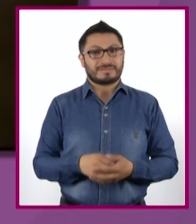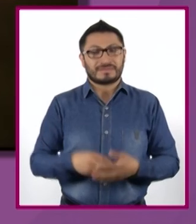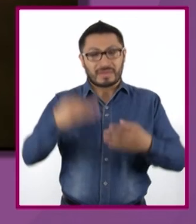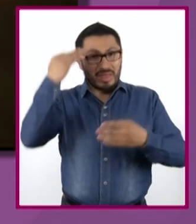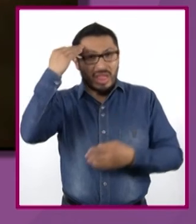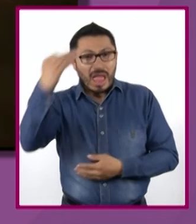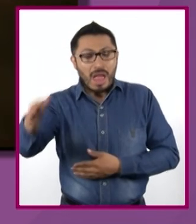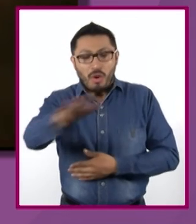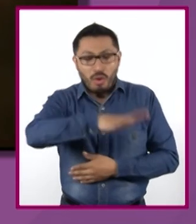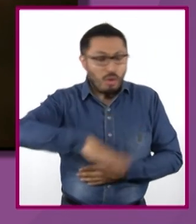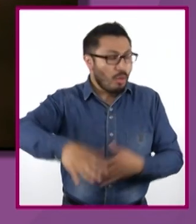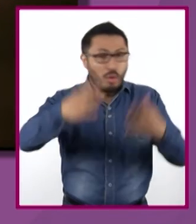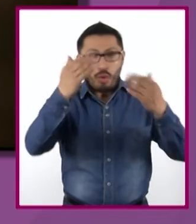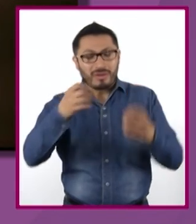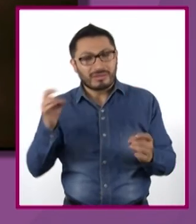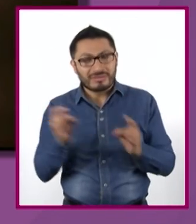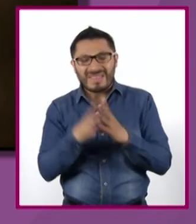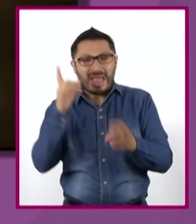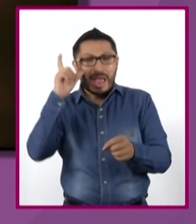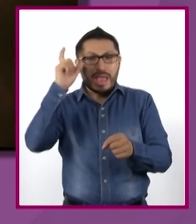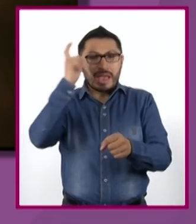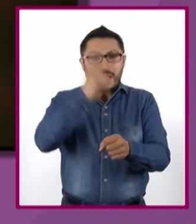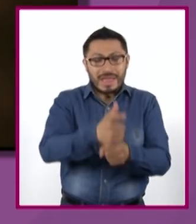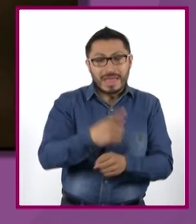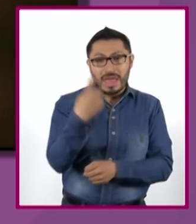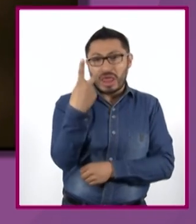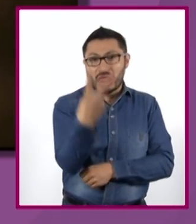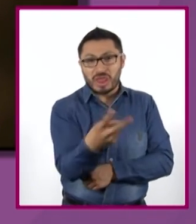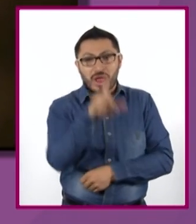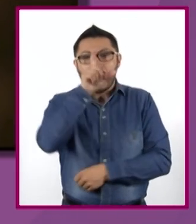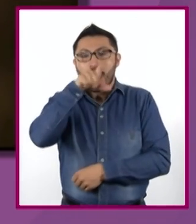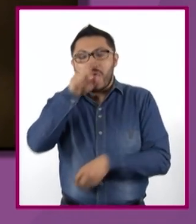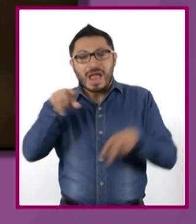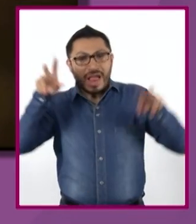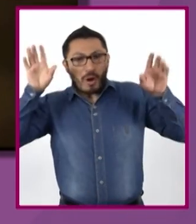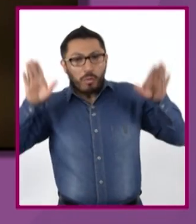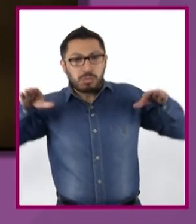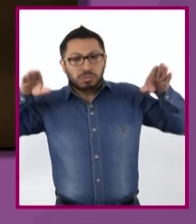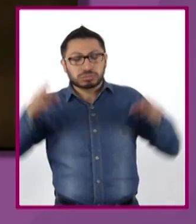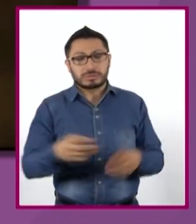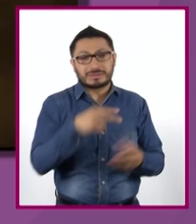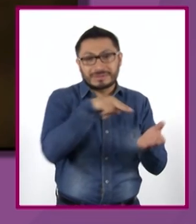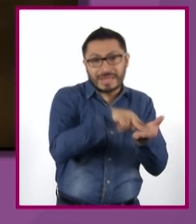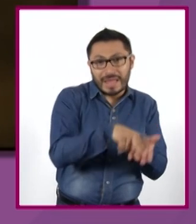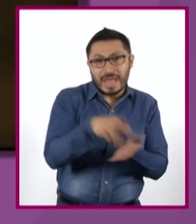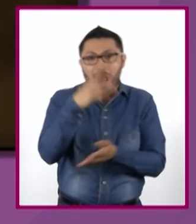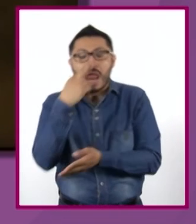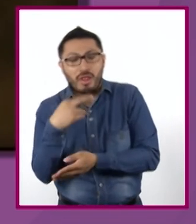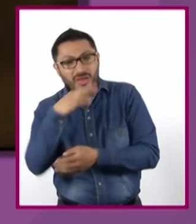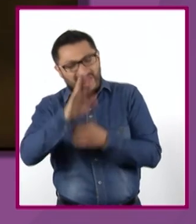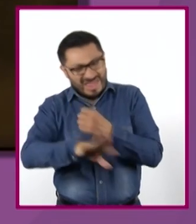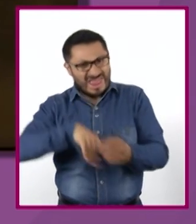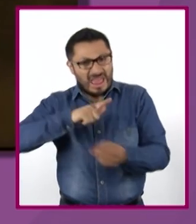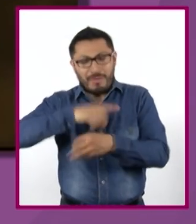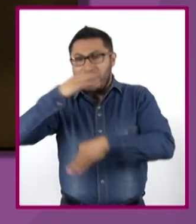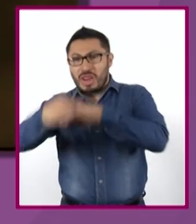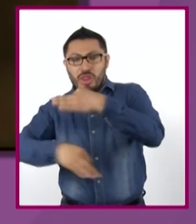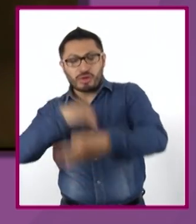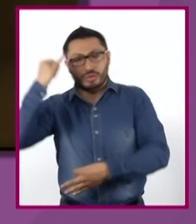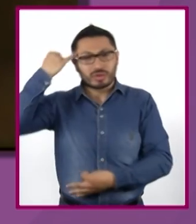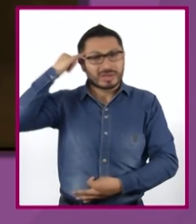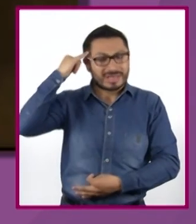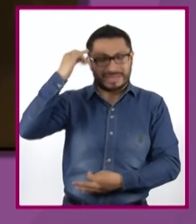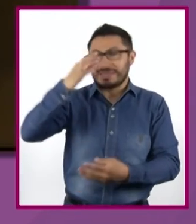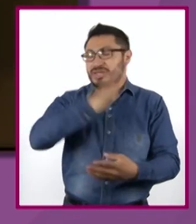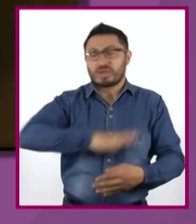Aparecen dos águilas, una negra y una roja, son animales de todos los indígenas, no solo de los